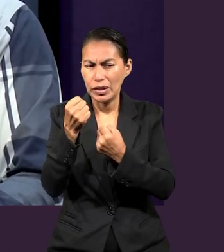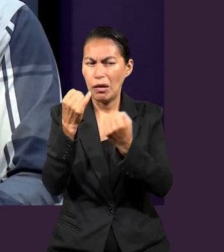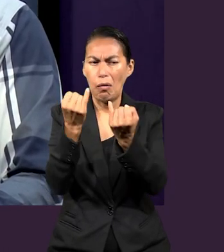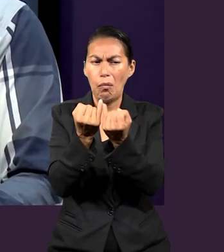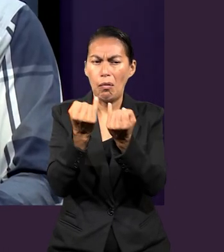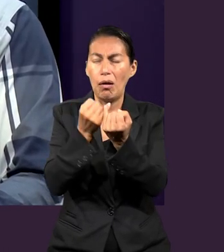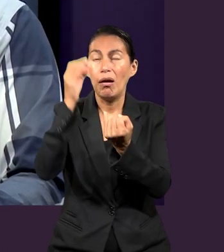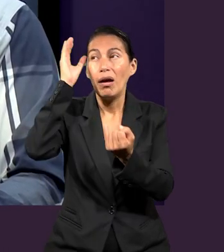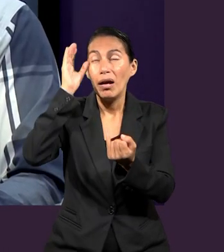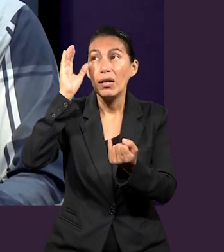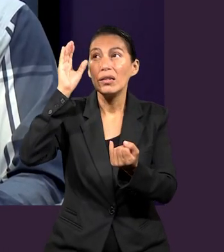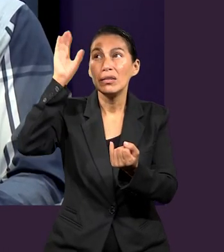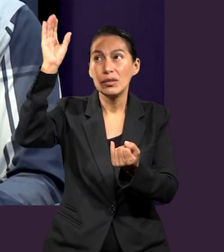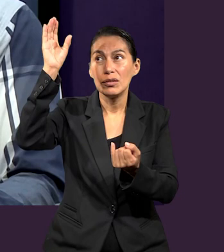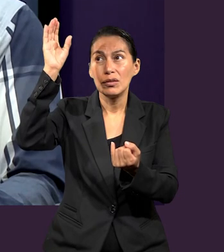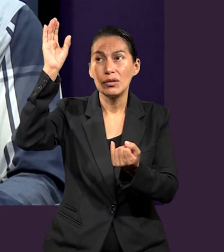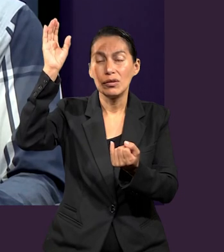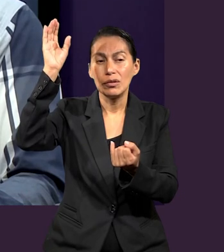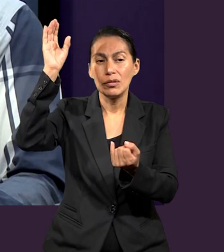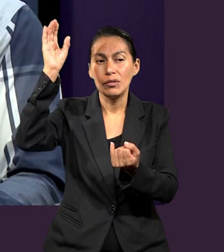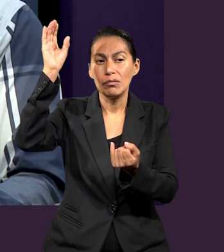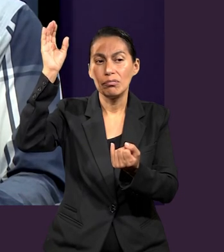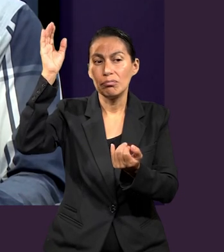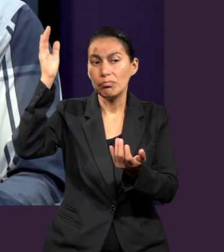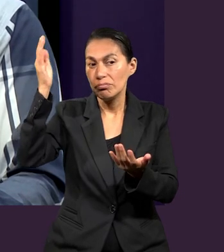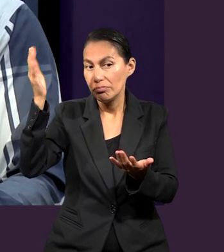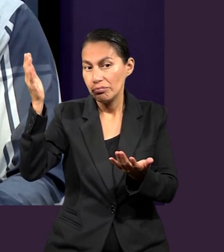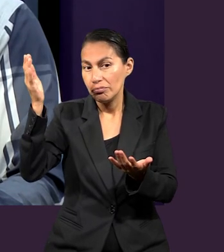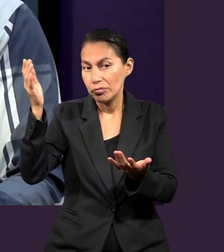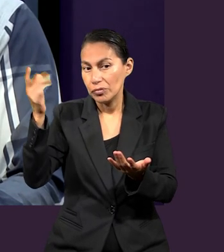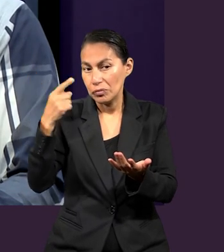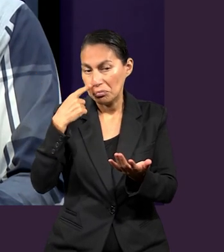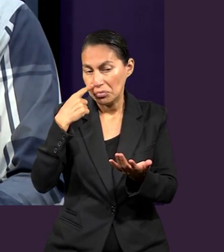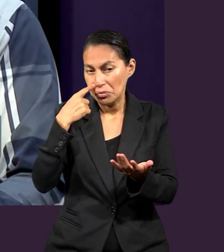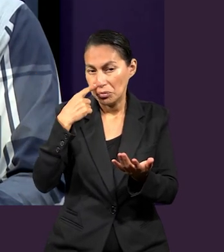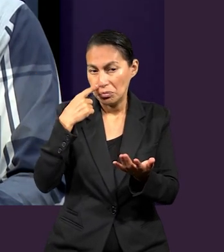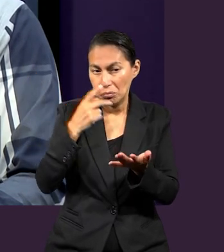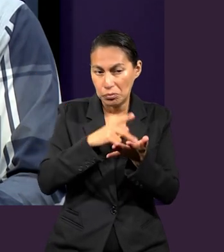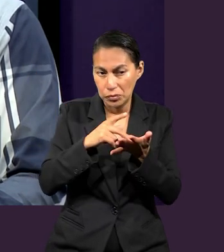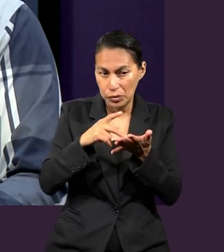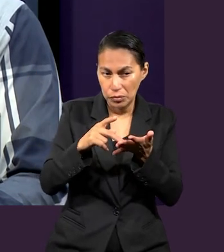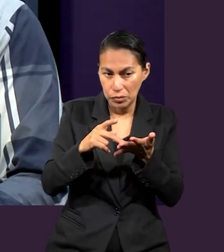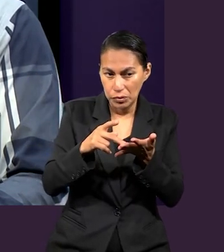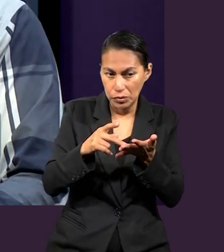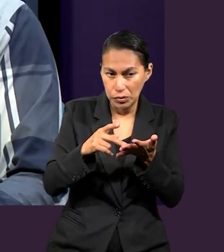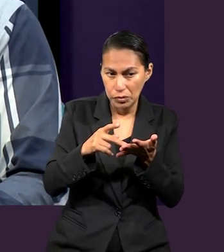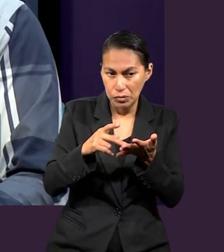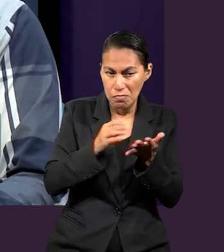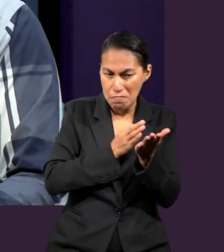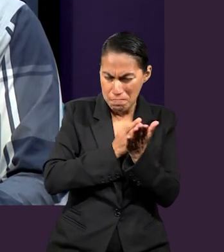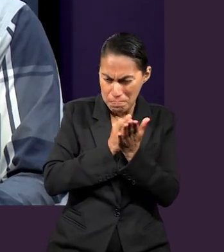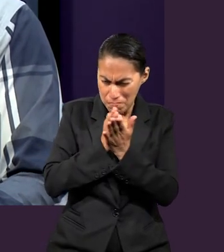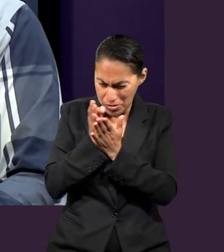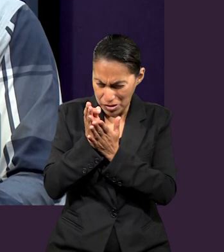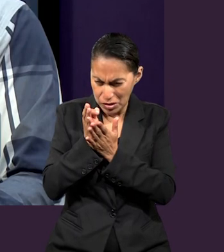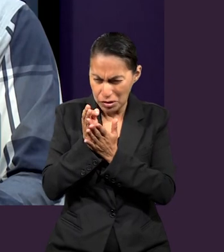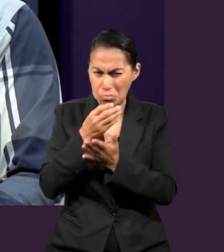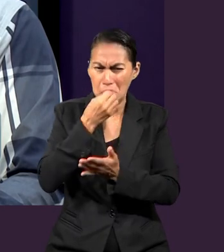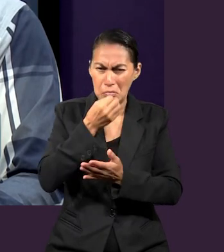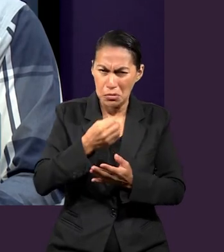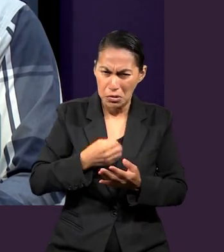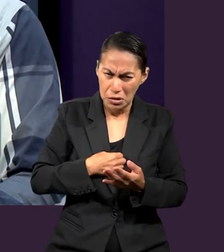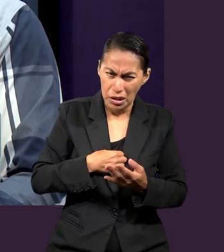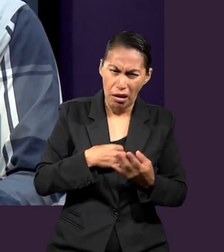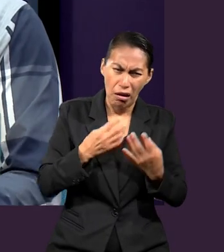fuertes como Cristo, así como vimos Pablo siéndolo